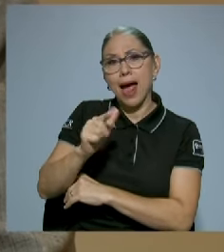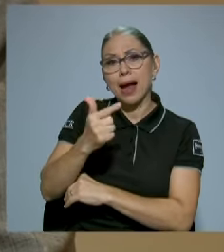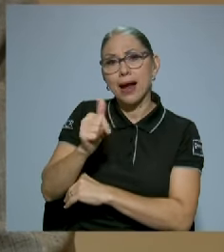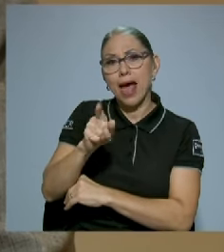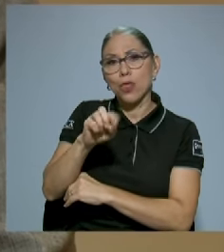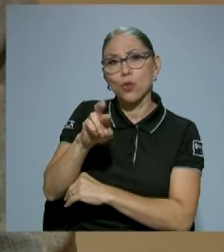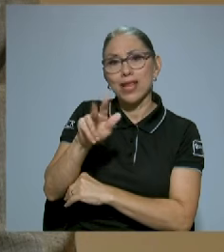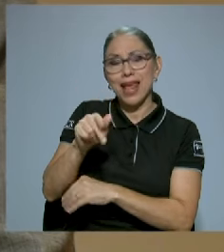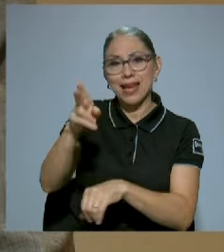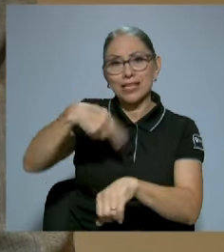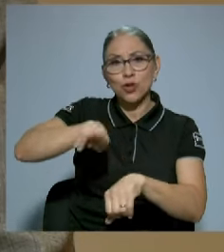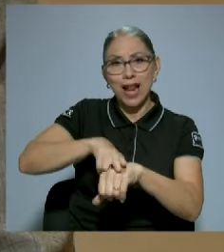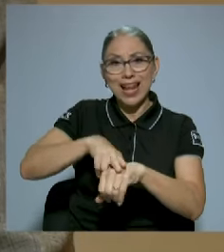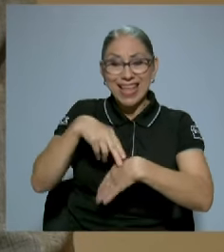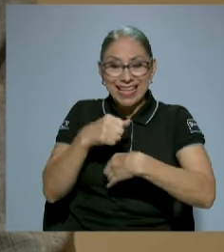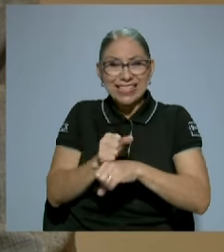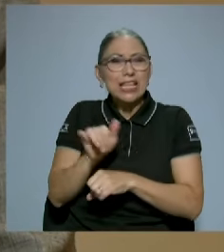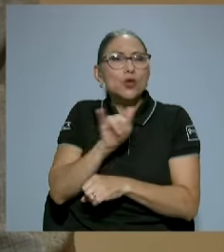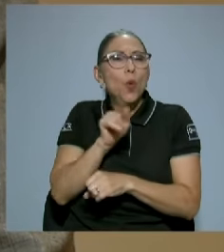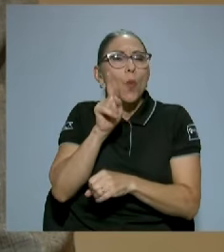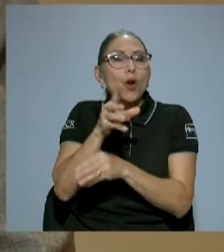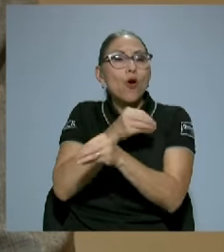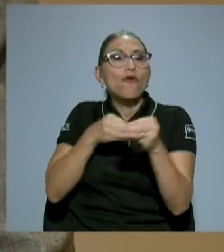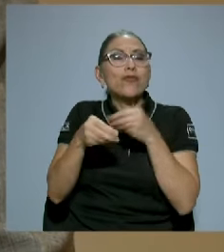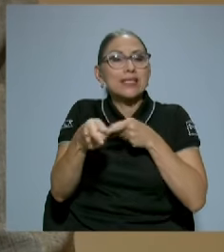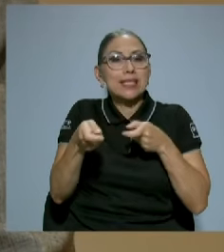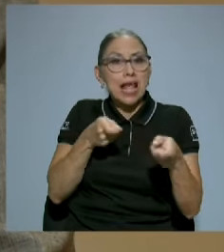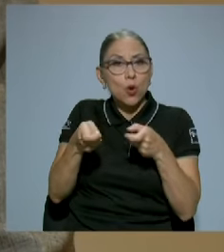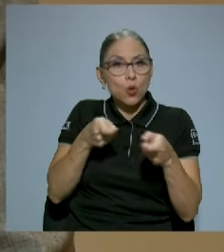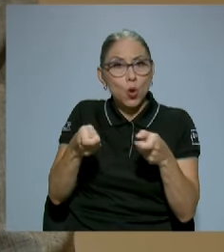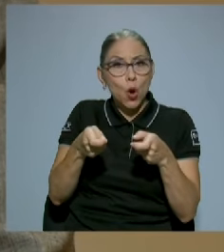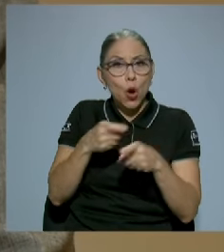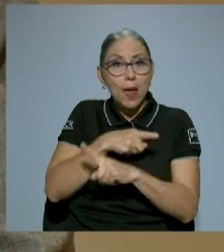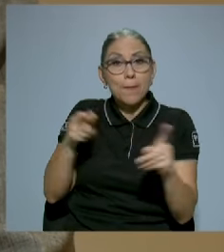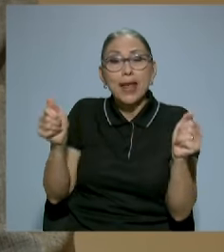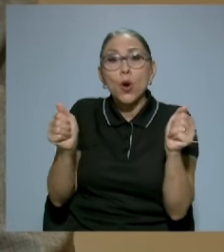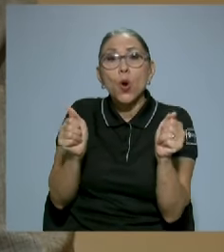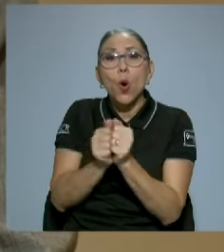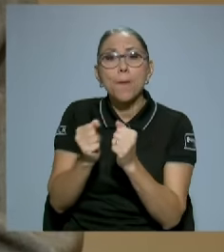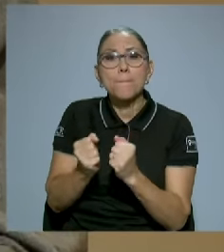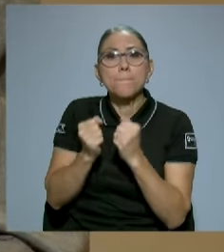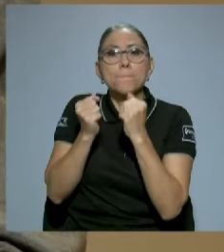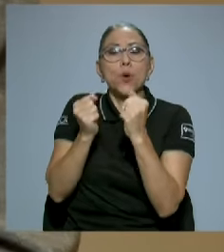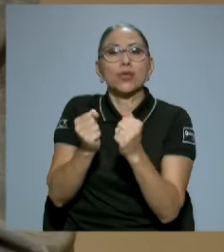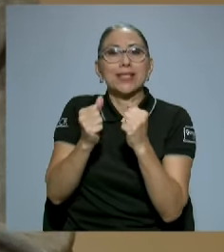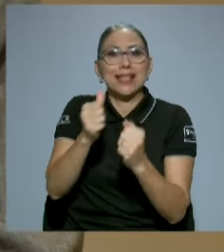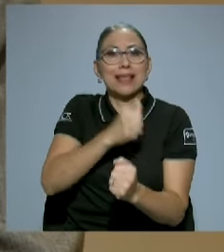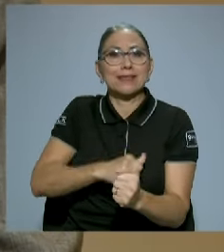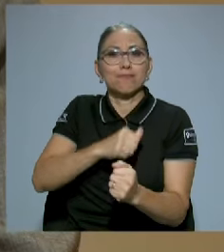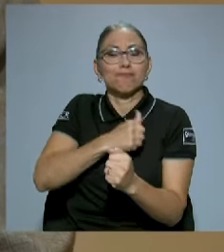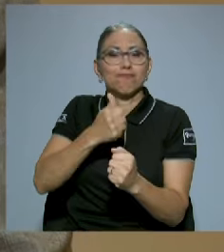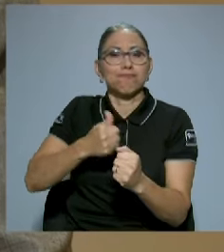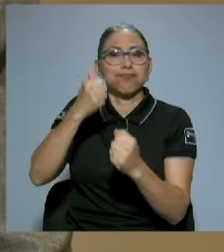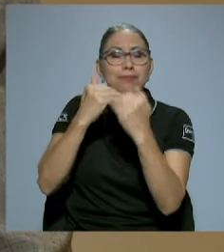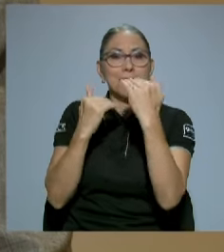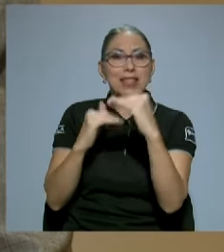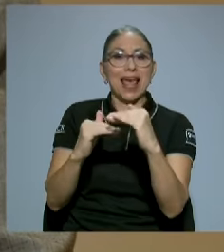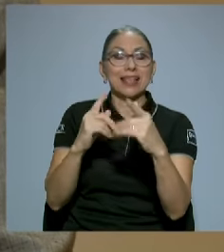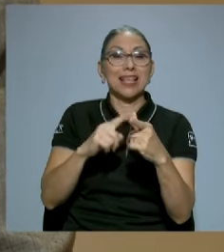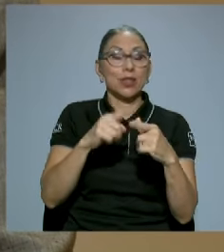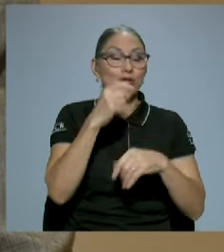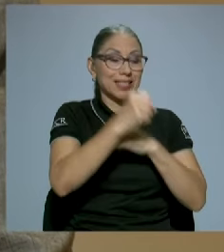quedó una especie de oficina de control, pero con potestades muy limitadas. Entonces, en el 49, justamente,